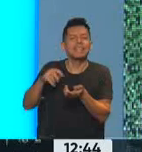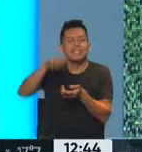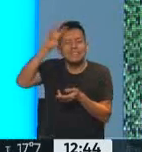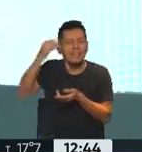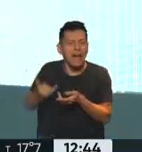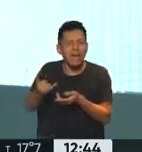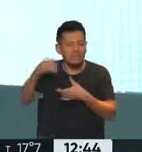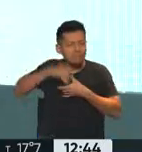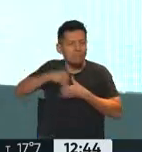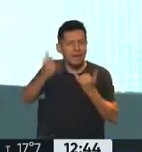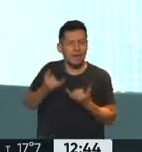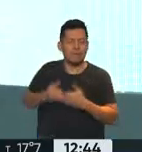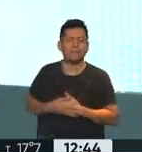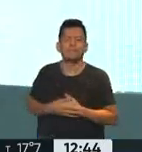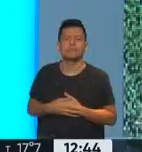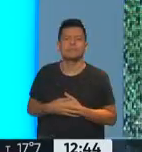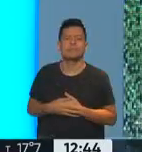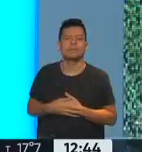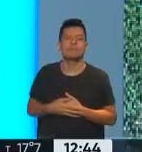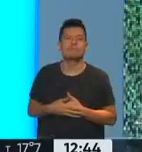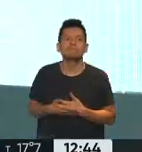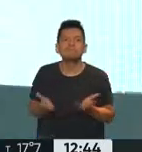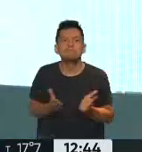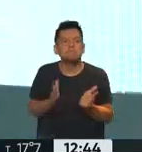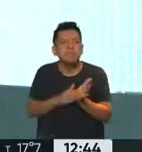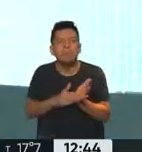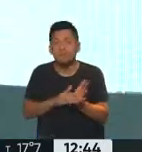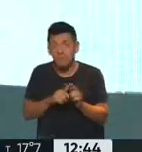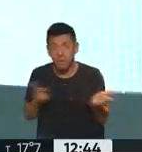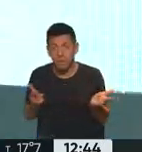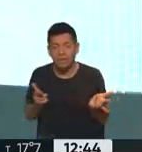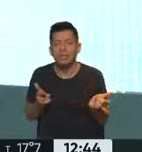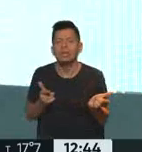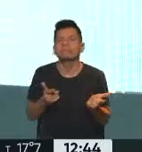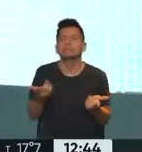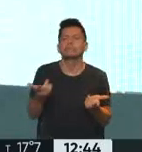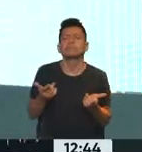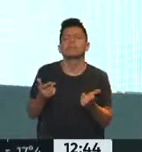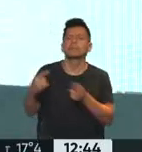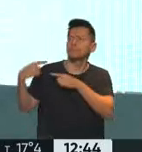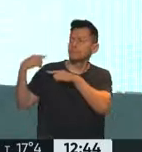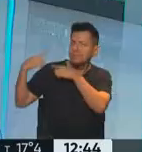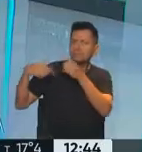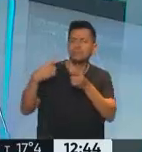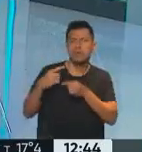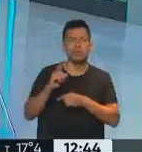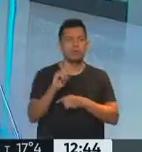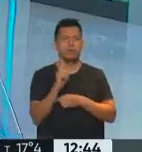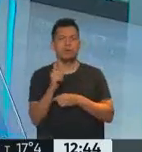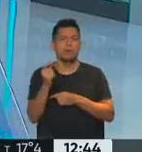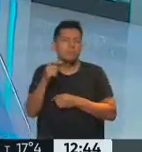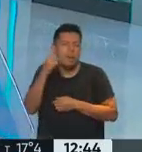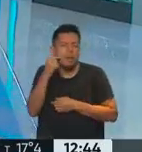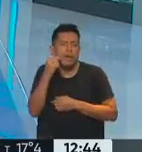de pueblos. es necesario tener la certeza. No, no. Porque también, digo, esta negación que viene de generación en generación, probablemente